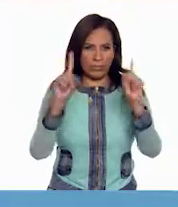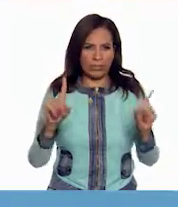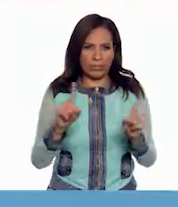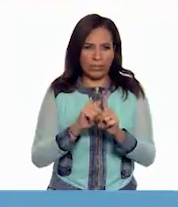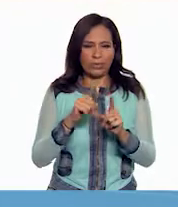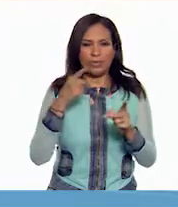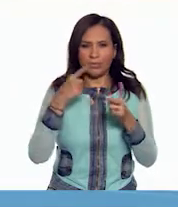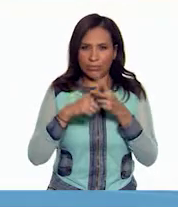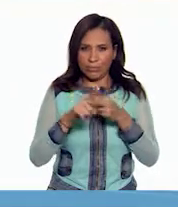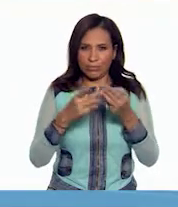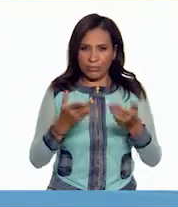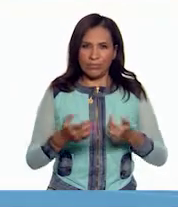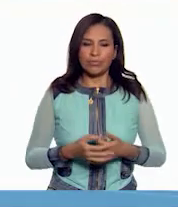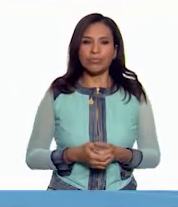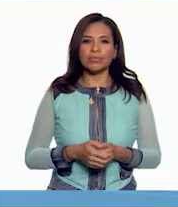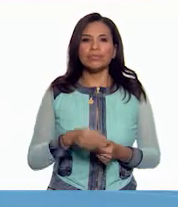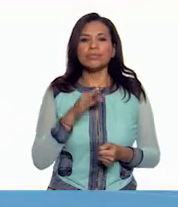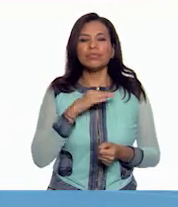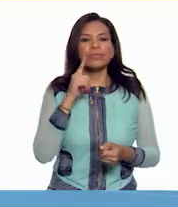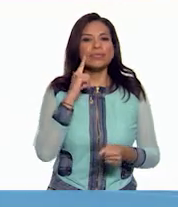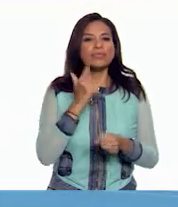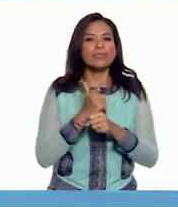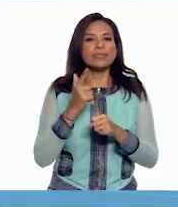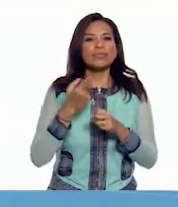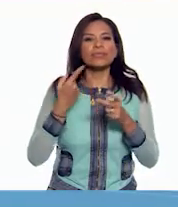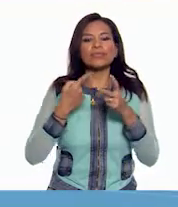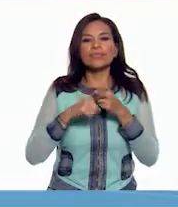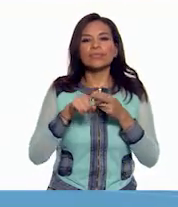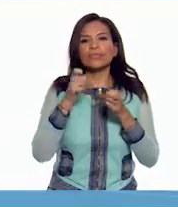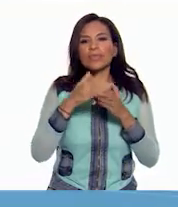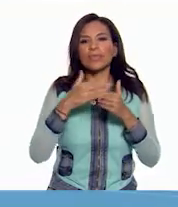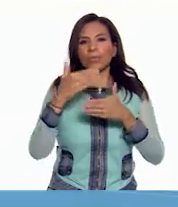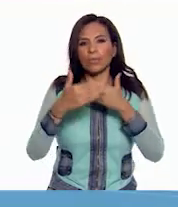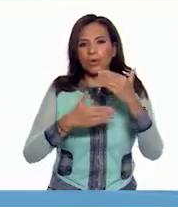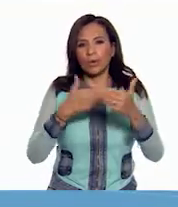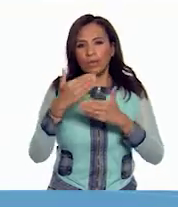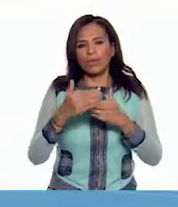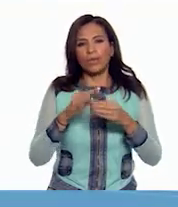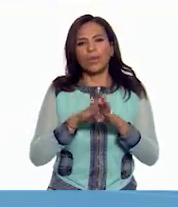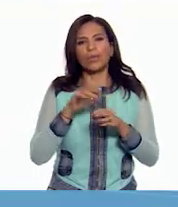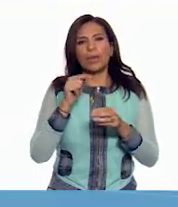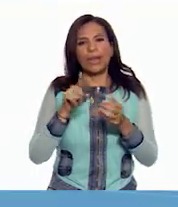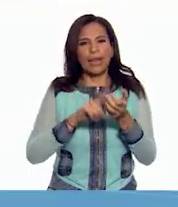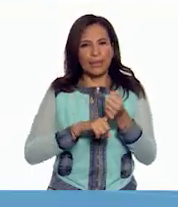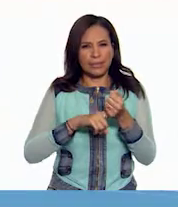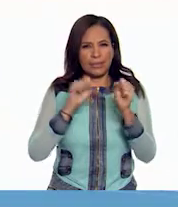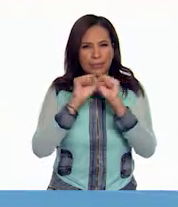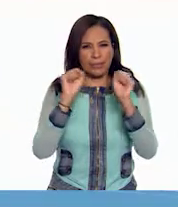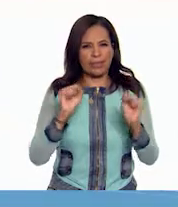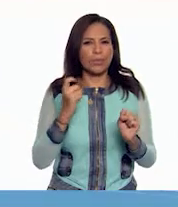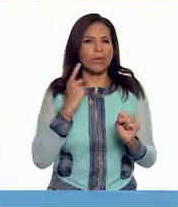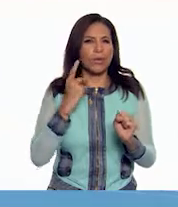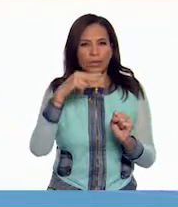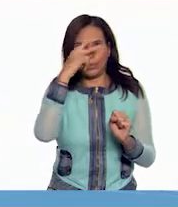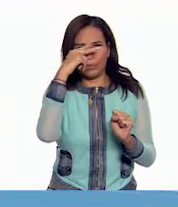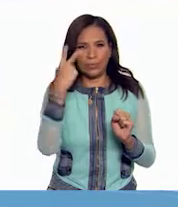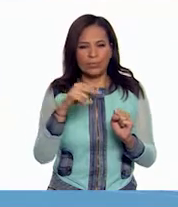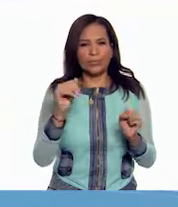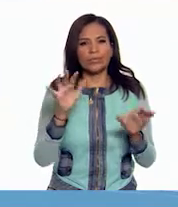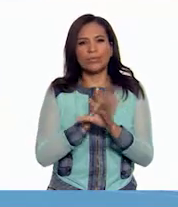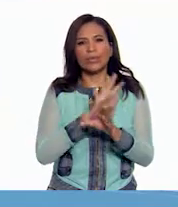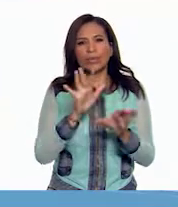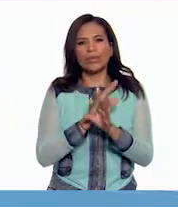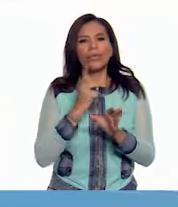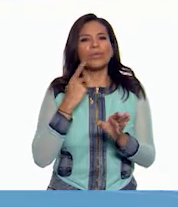Pues empecemos. Podemos identificar el comienzo de este proceso de democratización del sistema político mexicano con la reforma